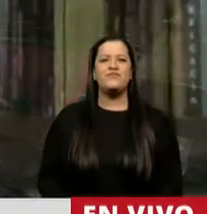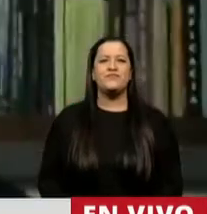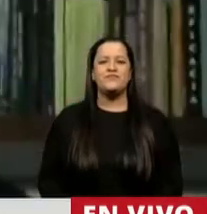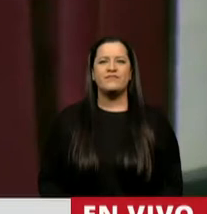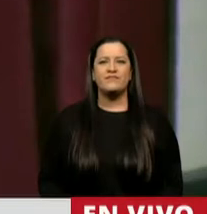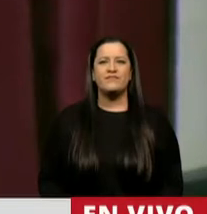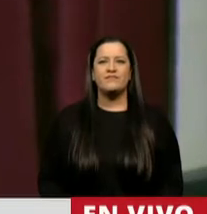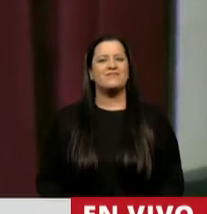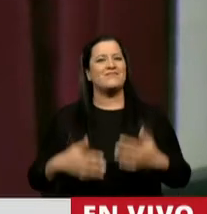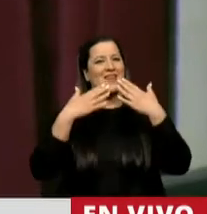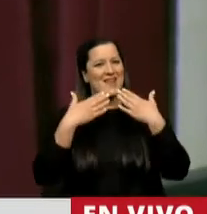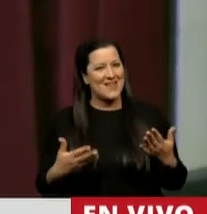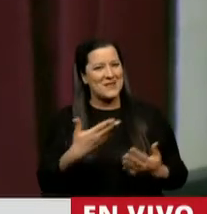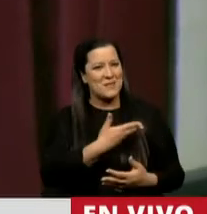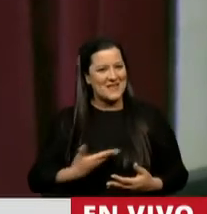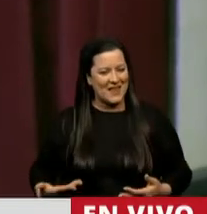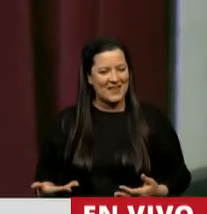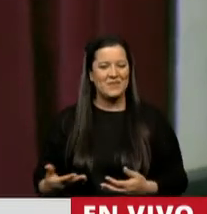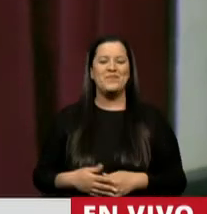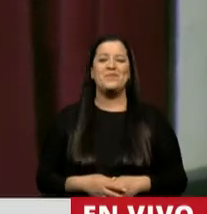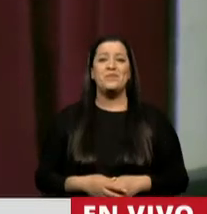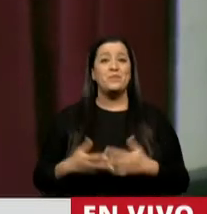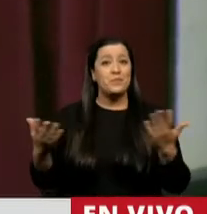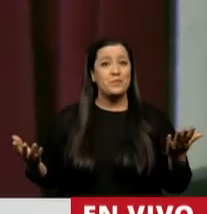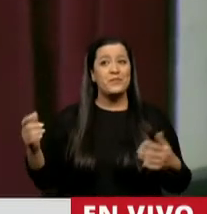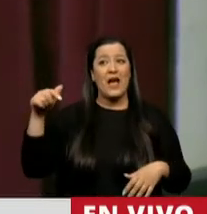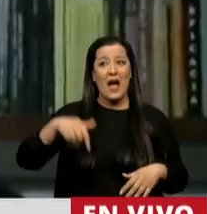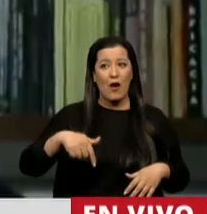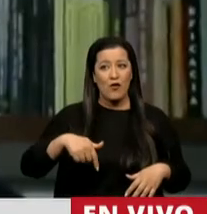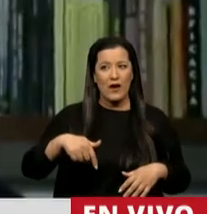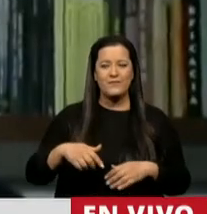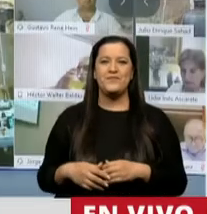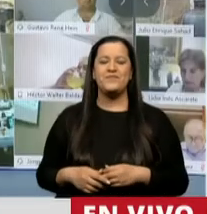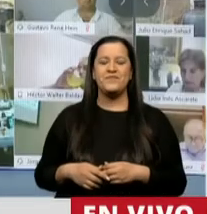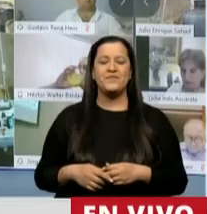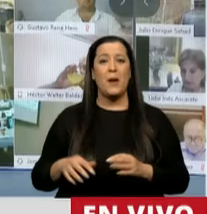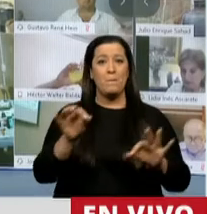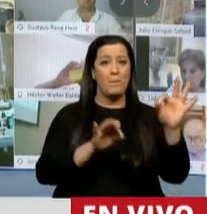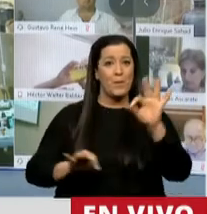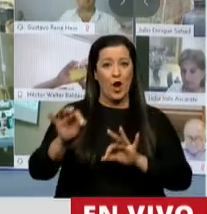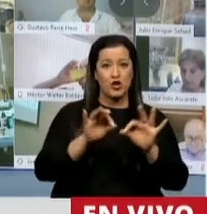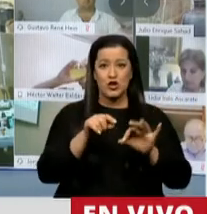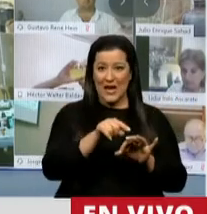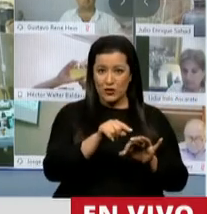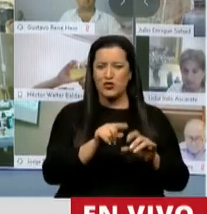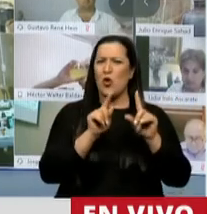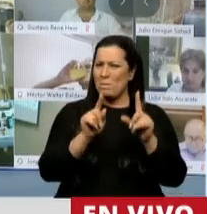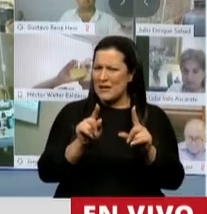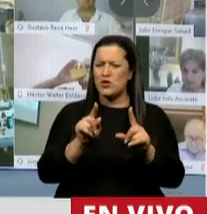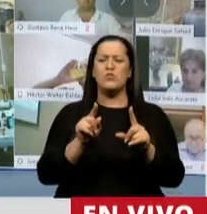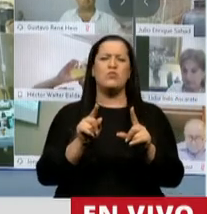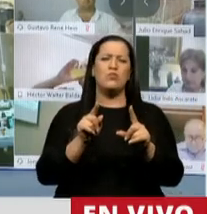Gracias, Presidente. Bueno, estamos tratando un proyecto, como ya han dicho